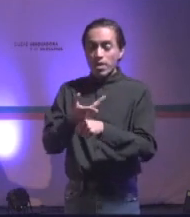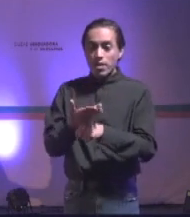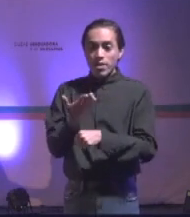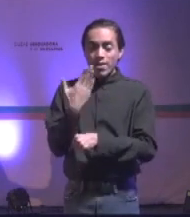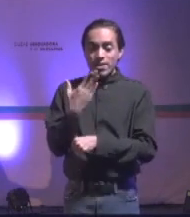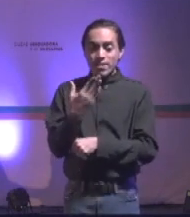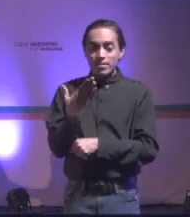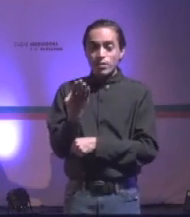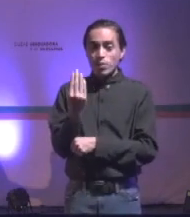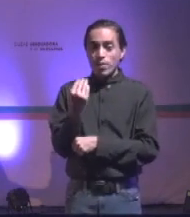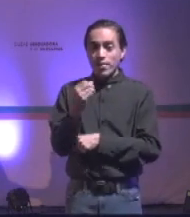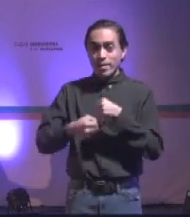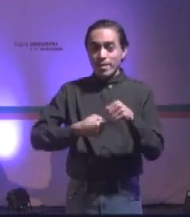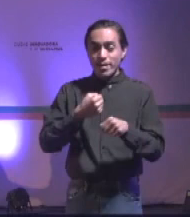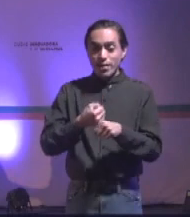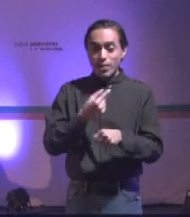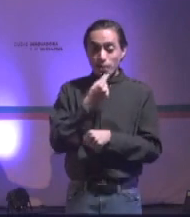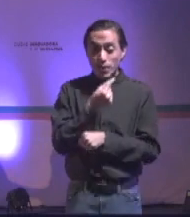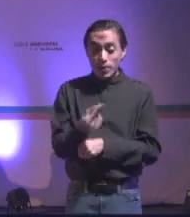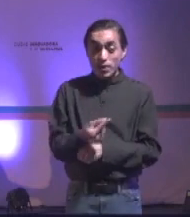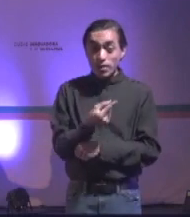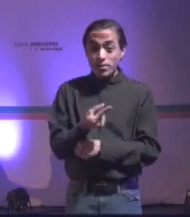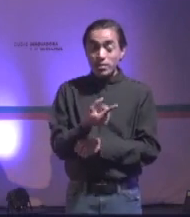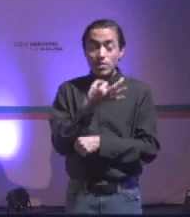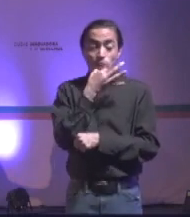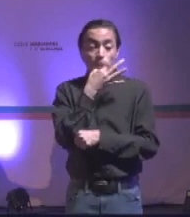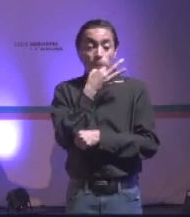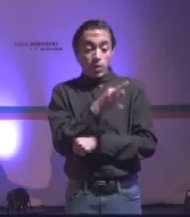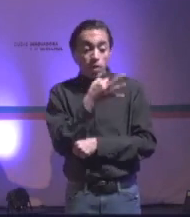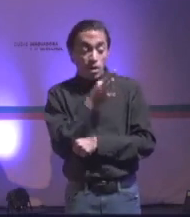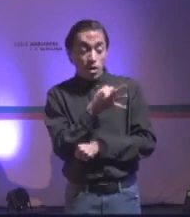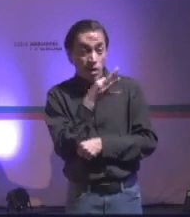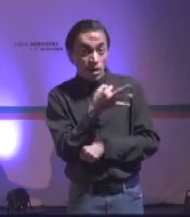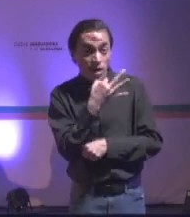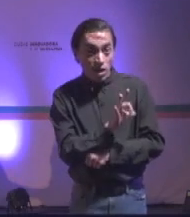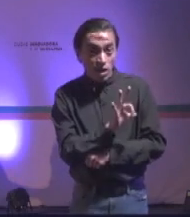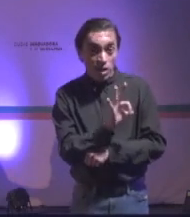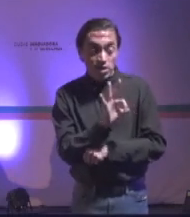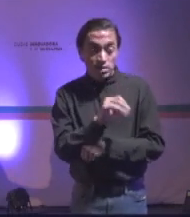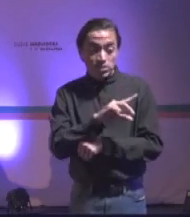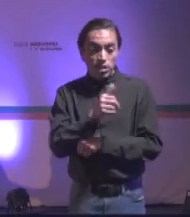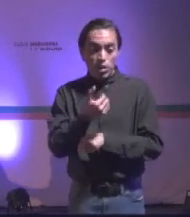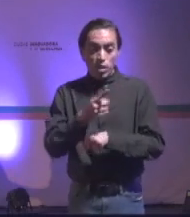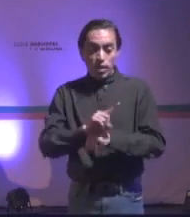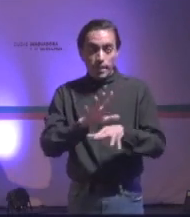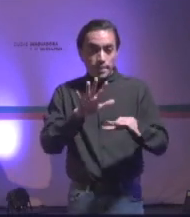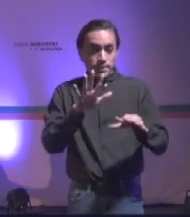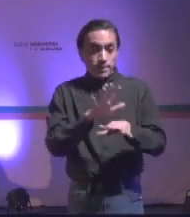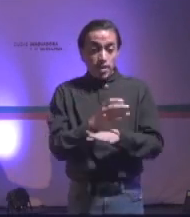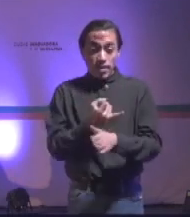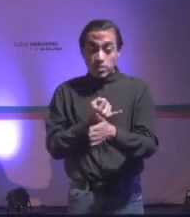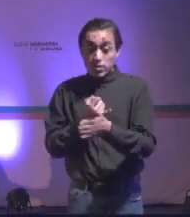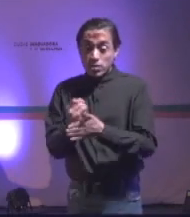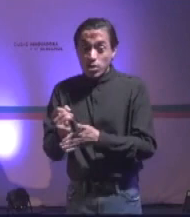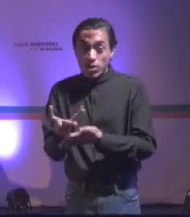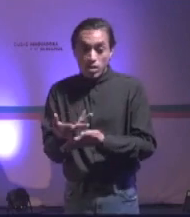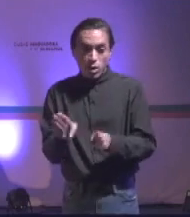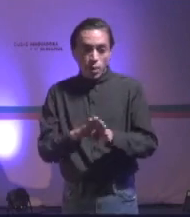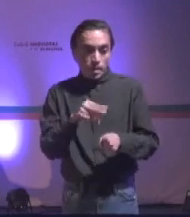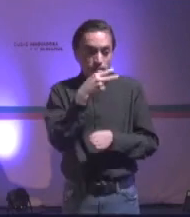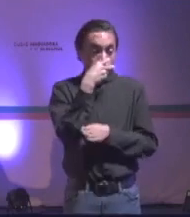no se pueden imaginar el nivel de insultos que hemos recibido por eso. De un día para otro, decidieron que había dejado de ser